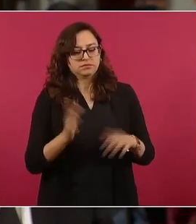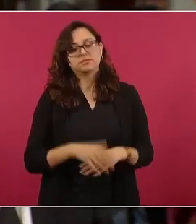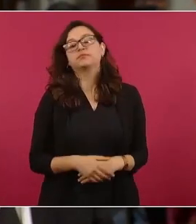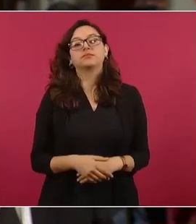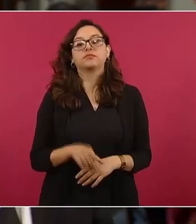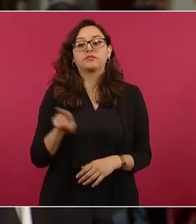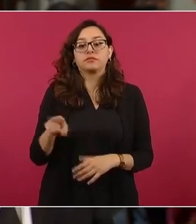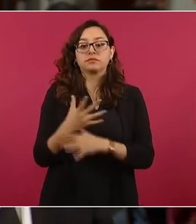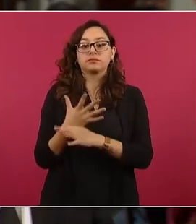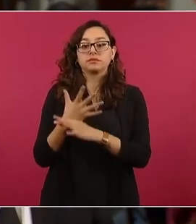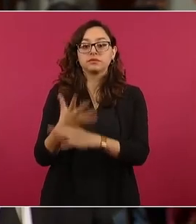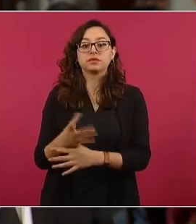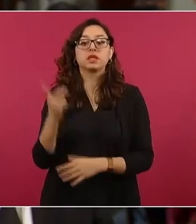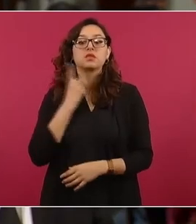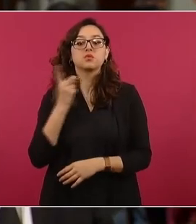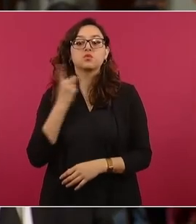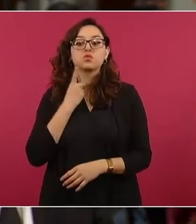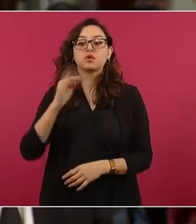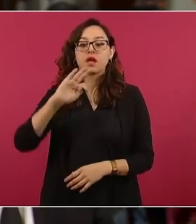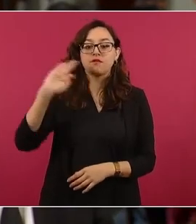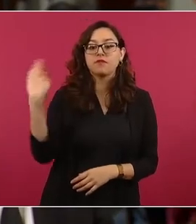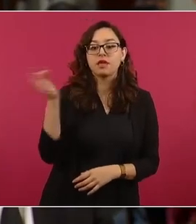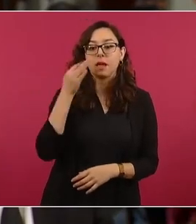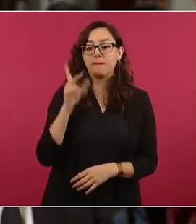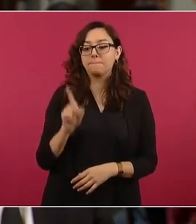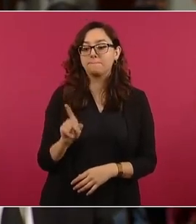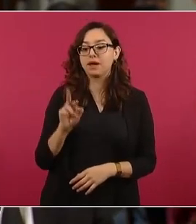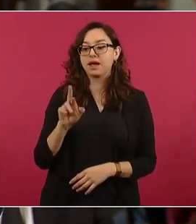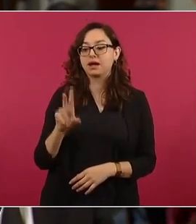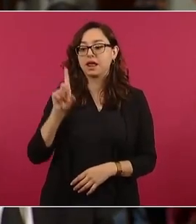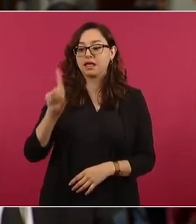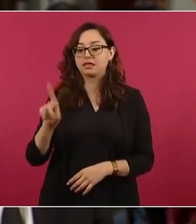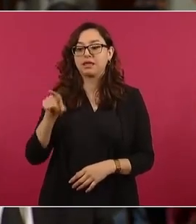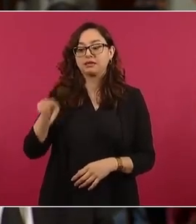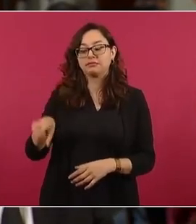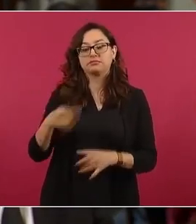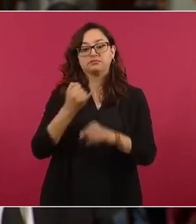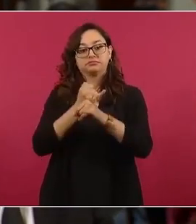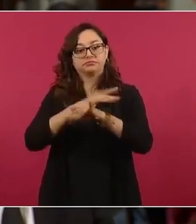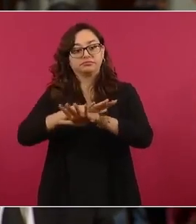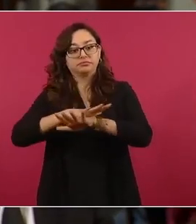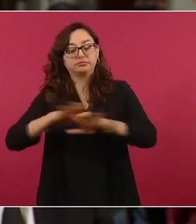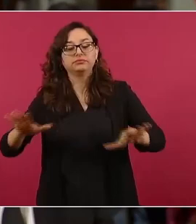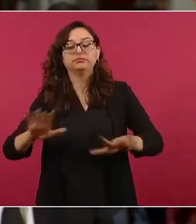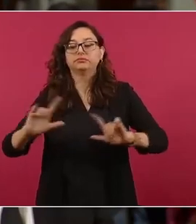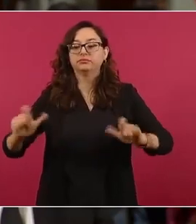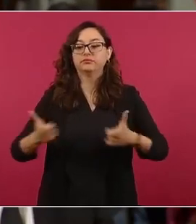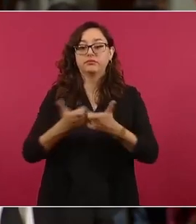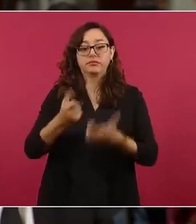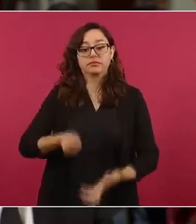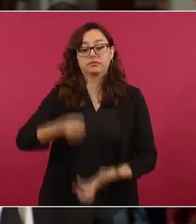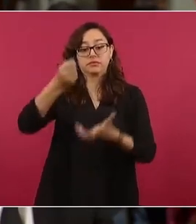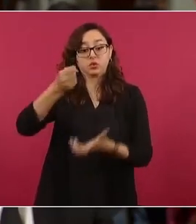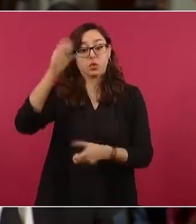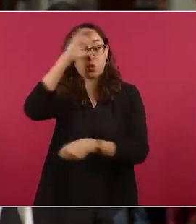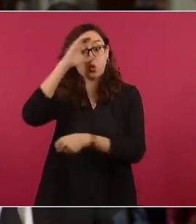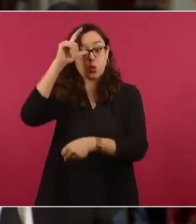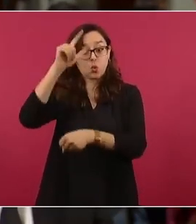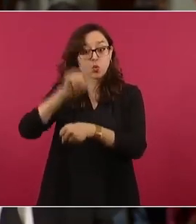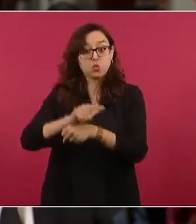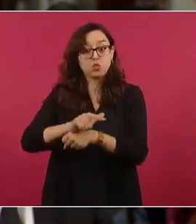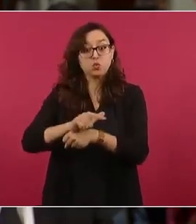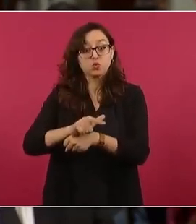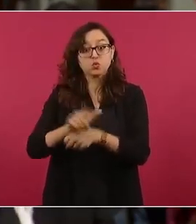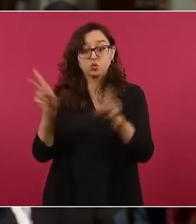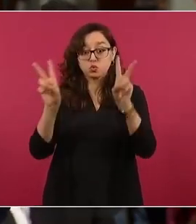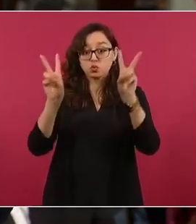diputada federal del PRD acaba de decir en la comparecencia de nuestra Secretaría de Cultura que el Fondo de Cultura Económica y abre